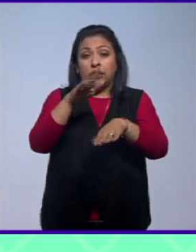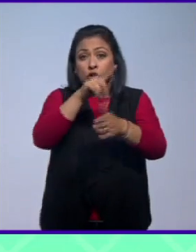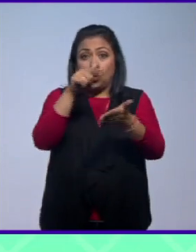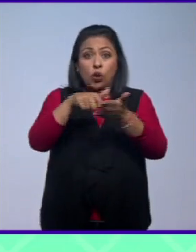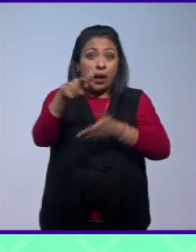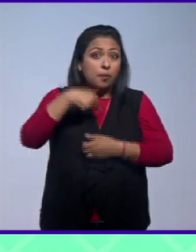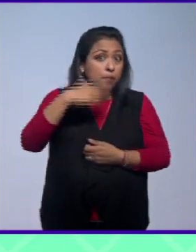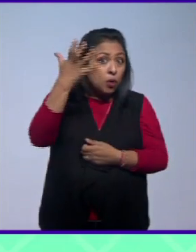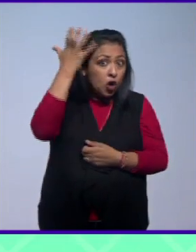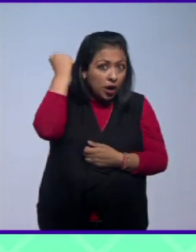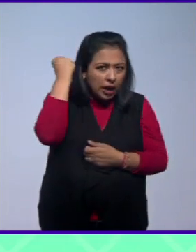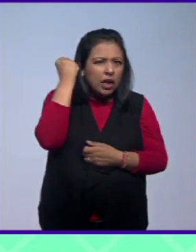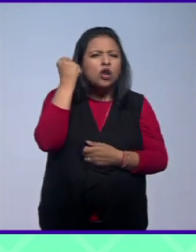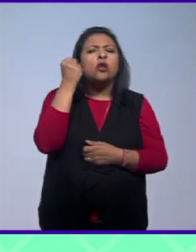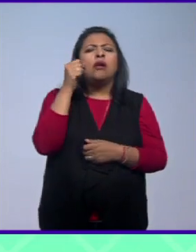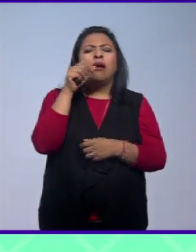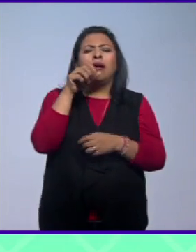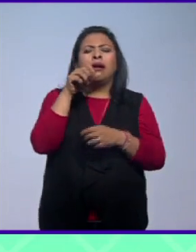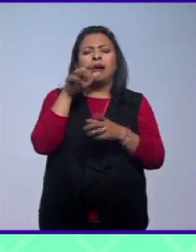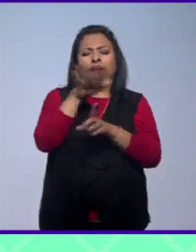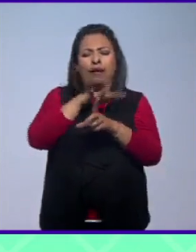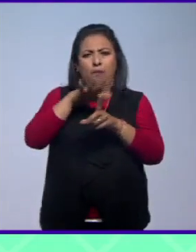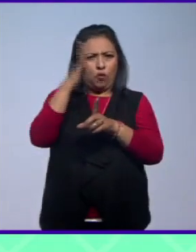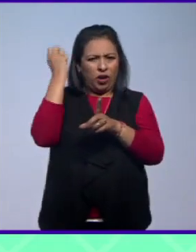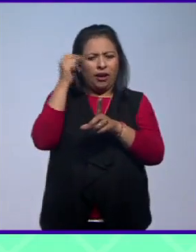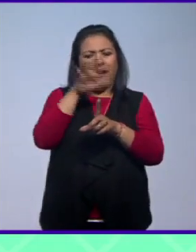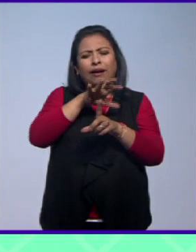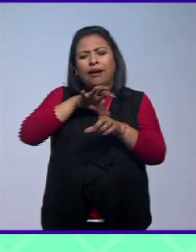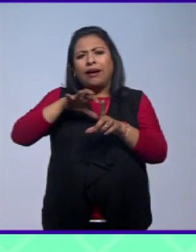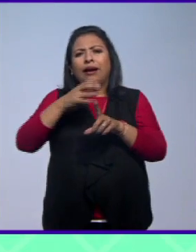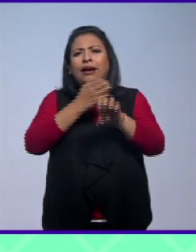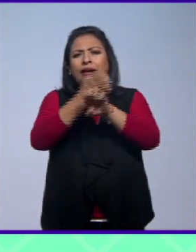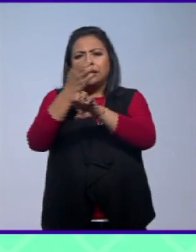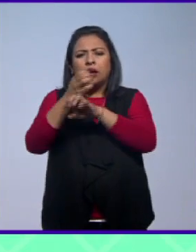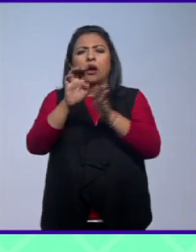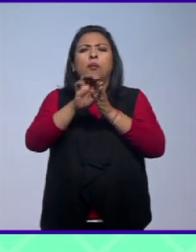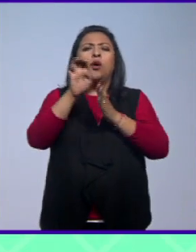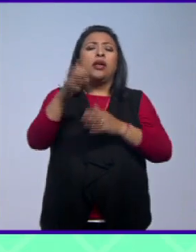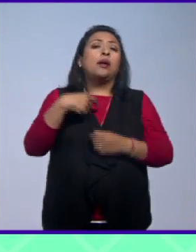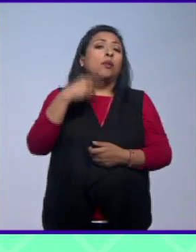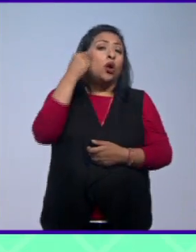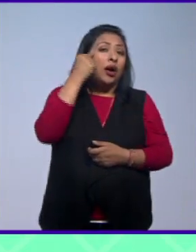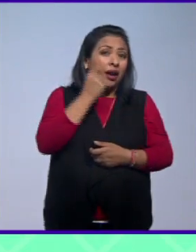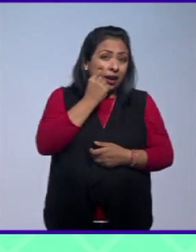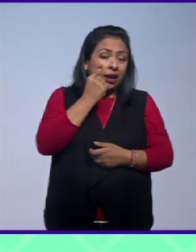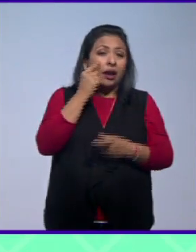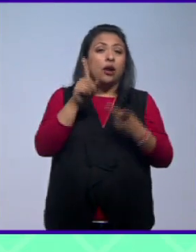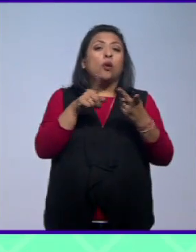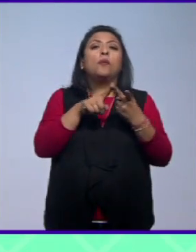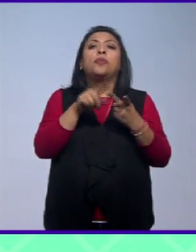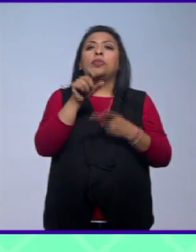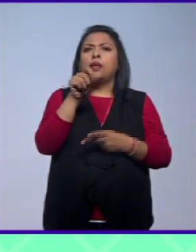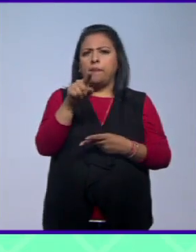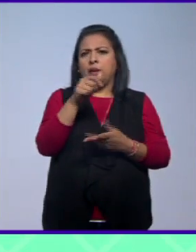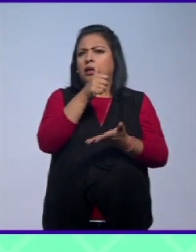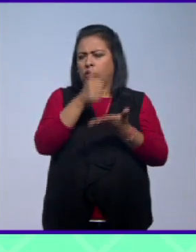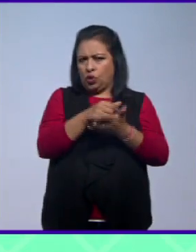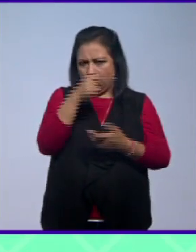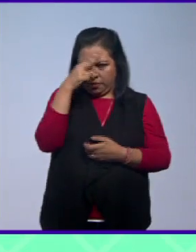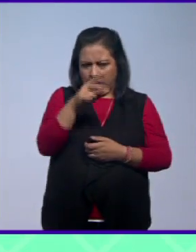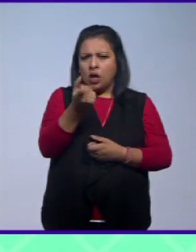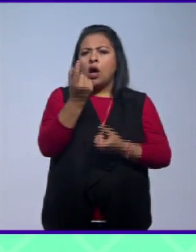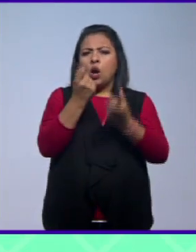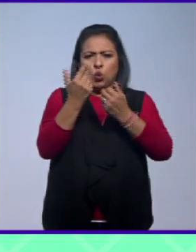y en algunos estados aledaños y colindantes como por ejemplo Guerrero como también hay de la Ciudad de México